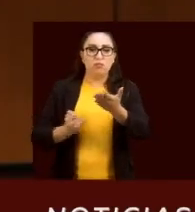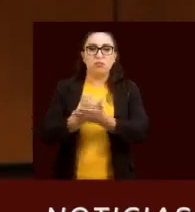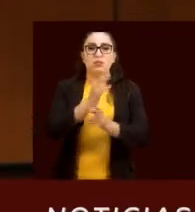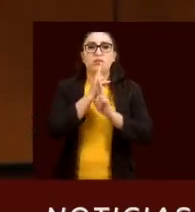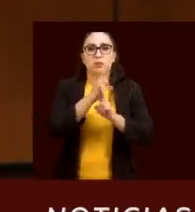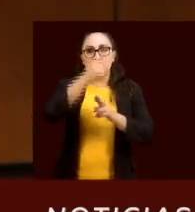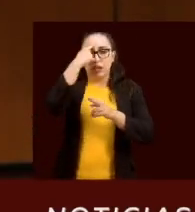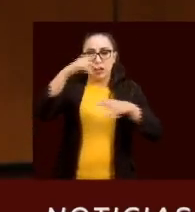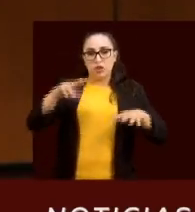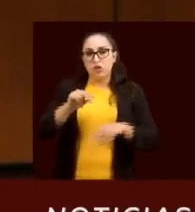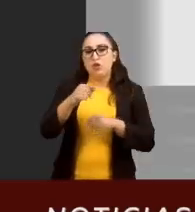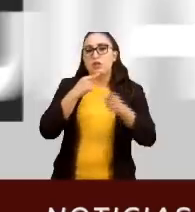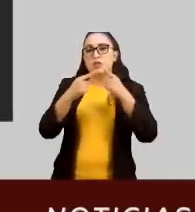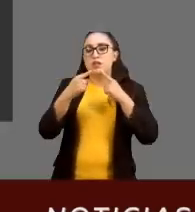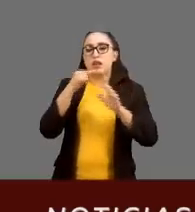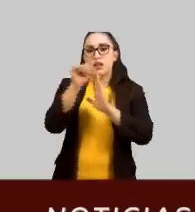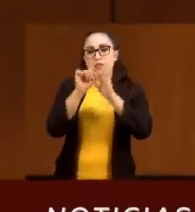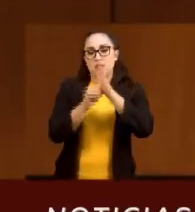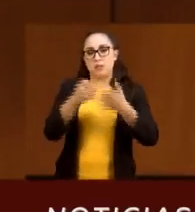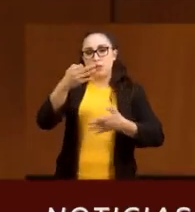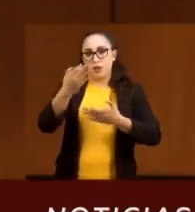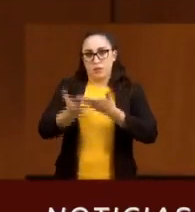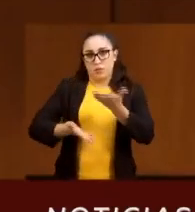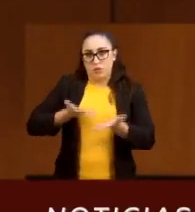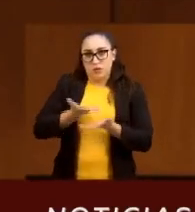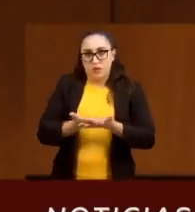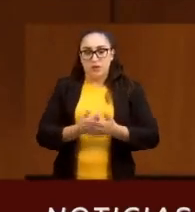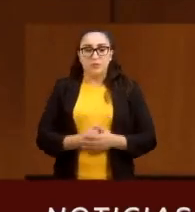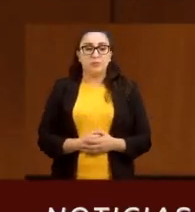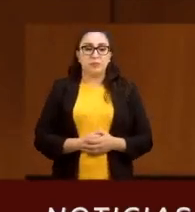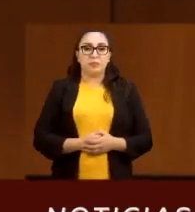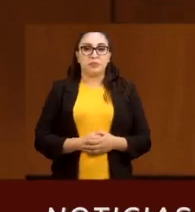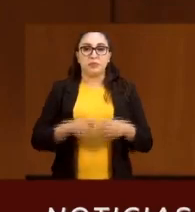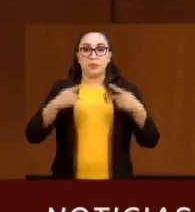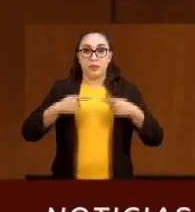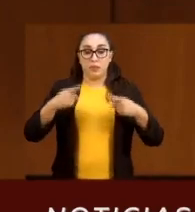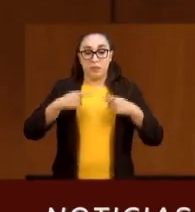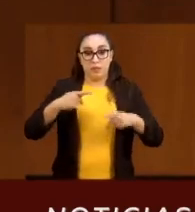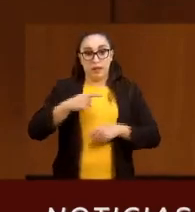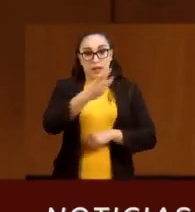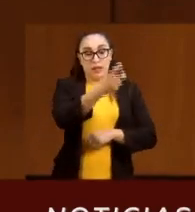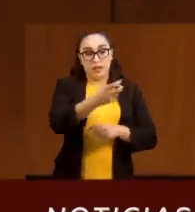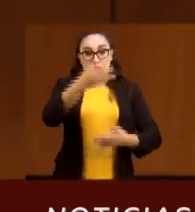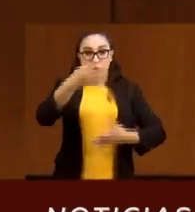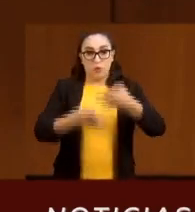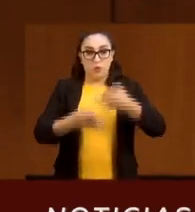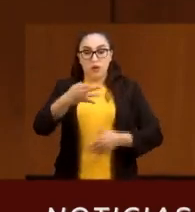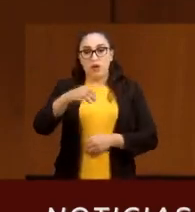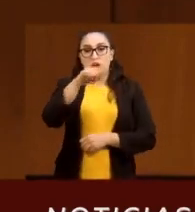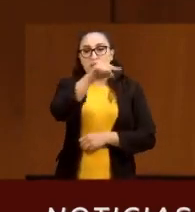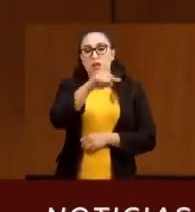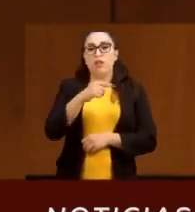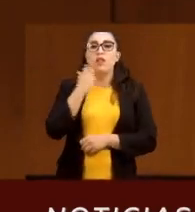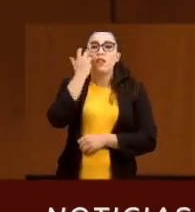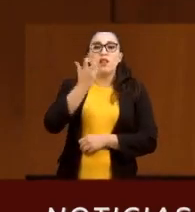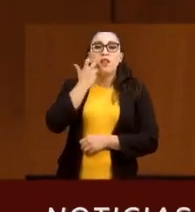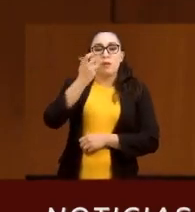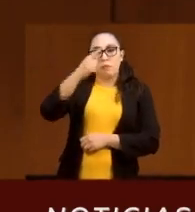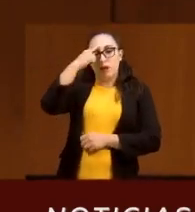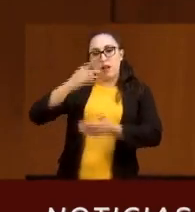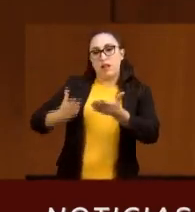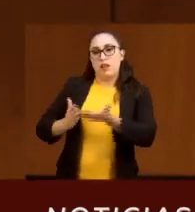a la reforma judicial. El juez en cuestión, al intentar socavar las facultades